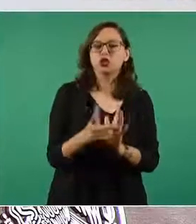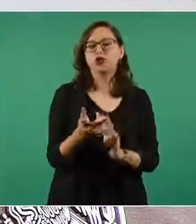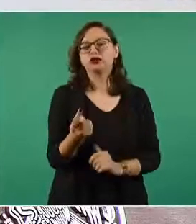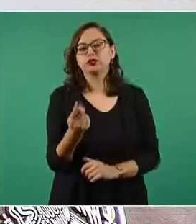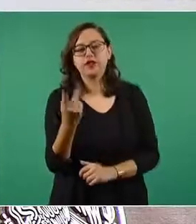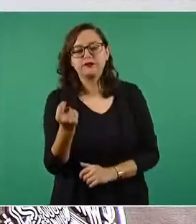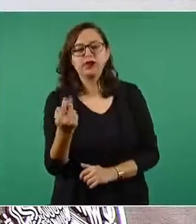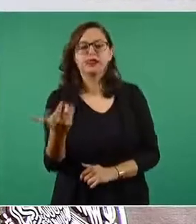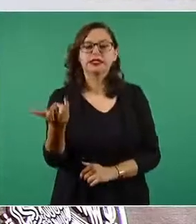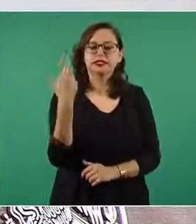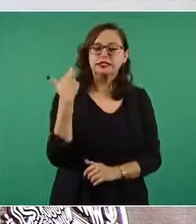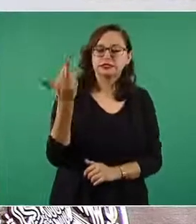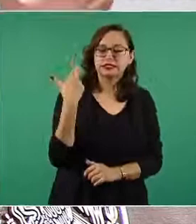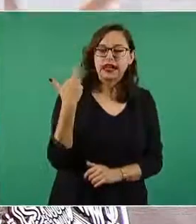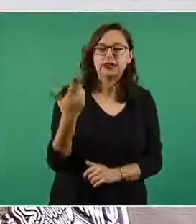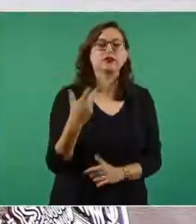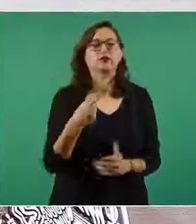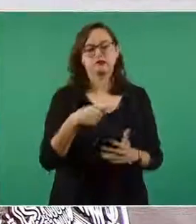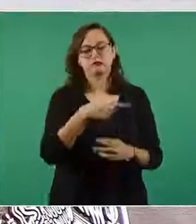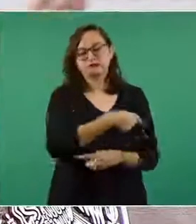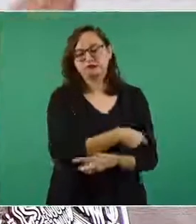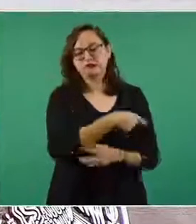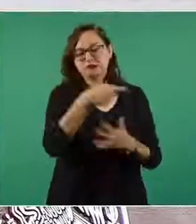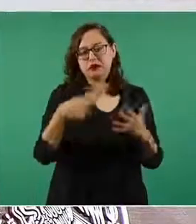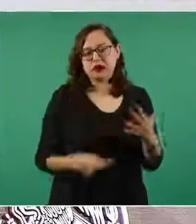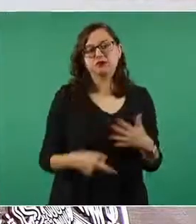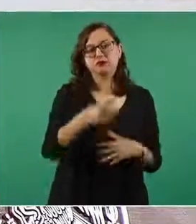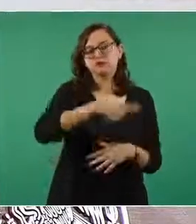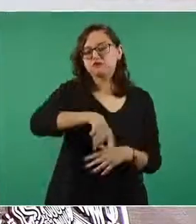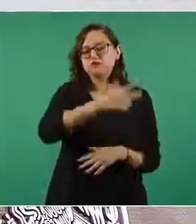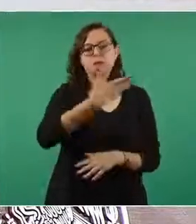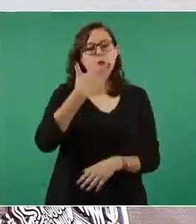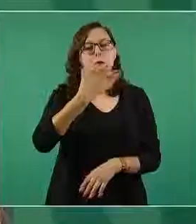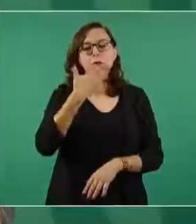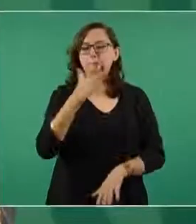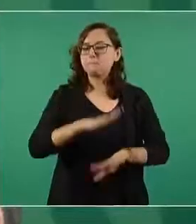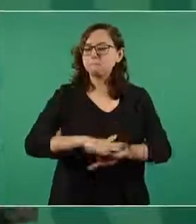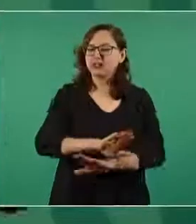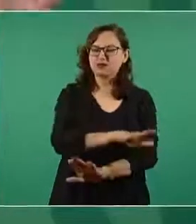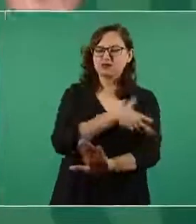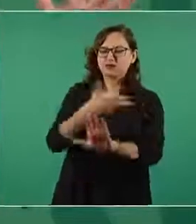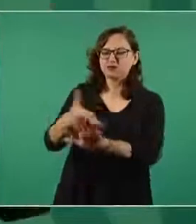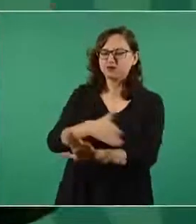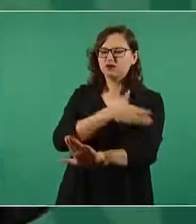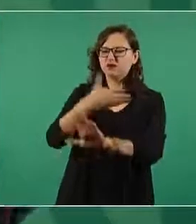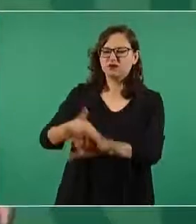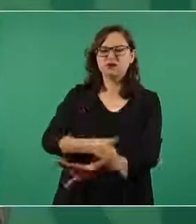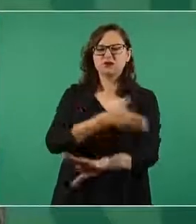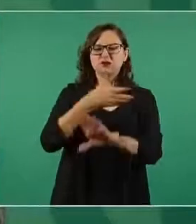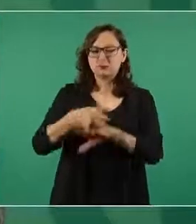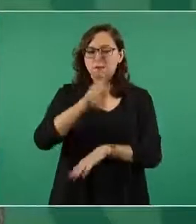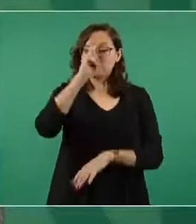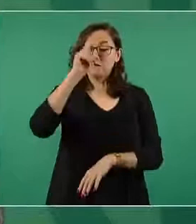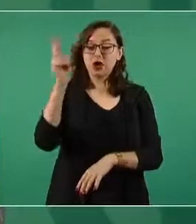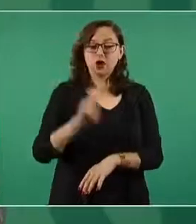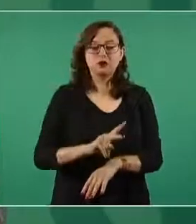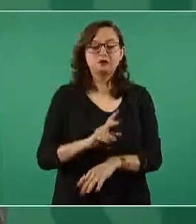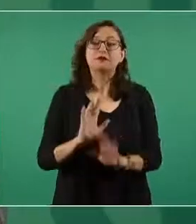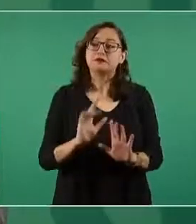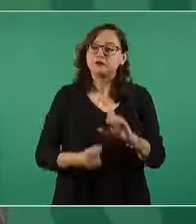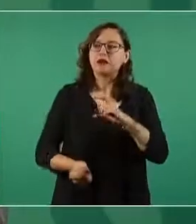los periódicos, la radio, la televisión, con honrosas excepciones.